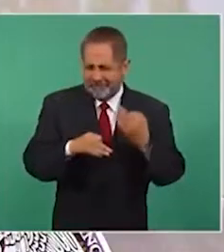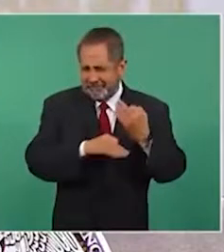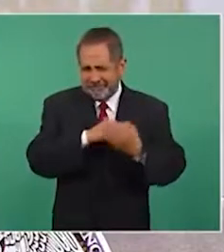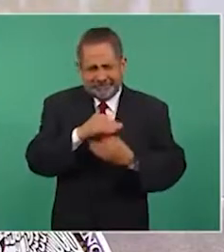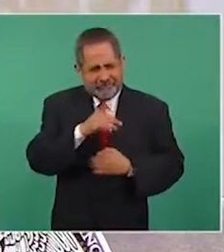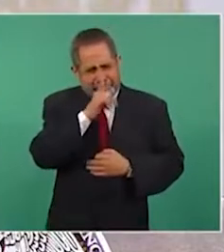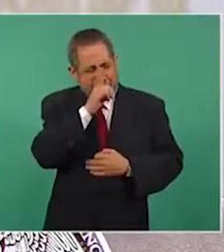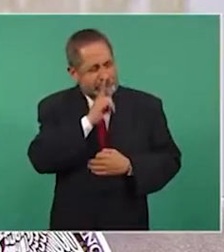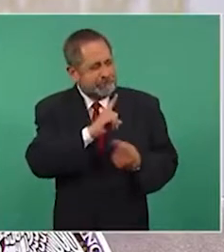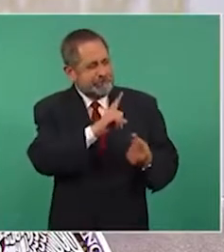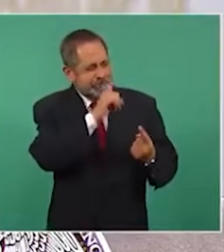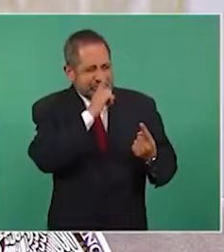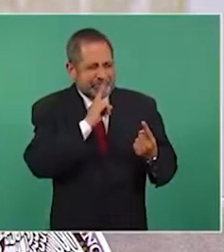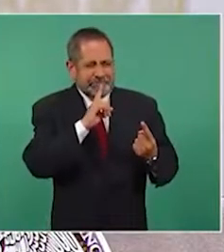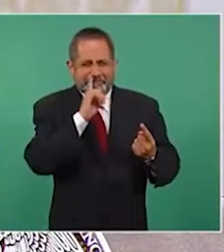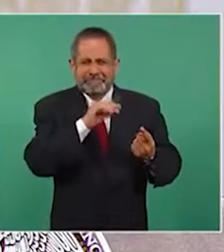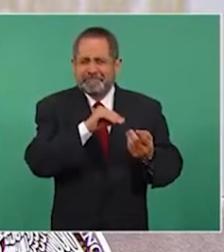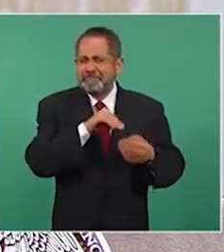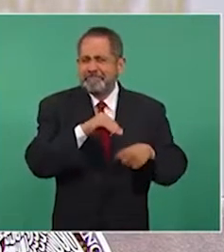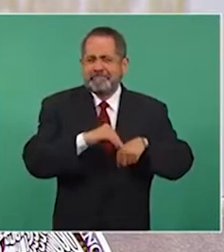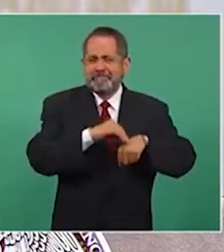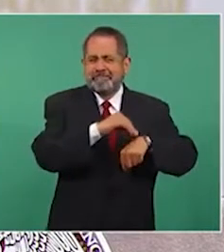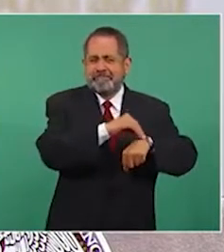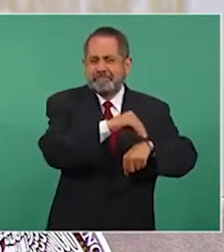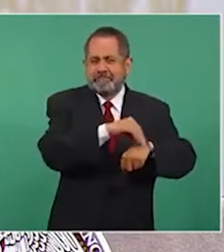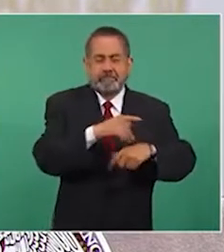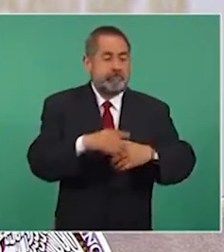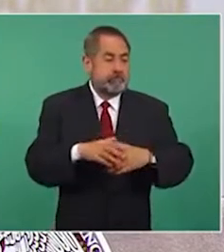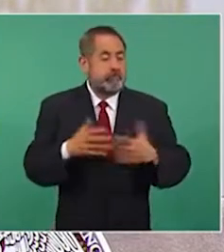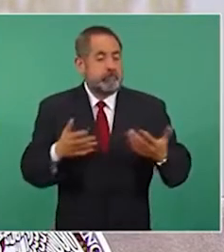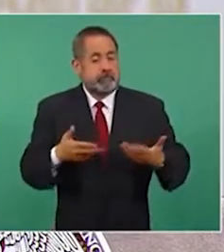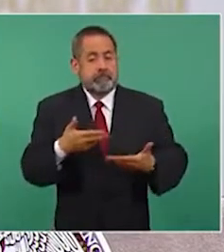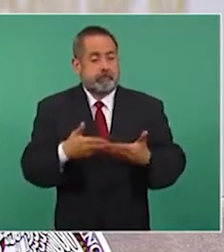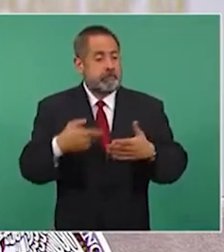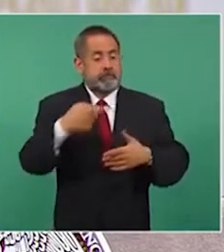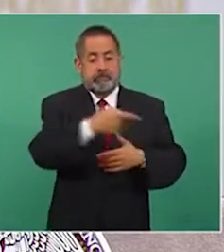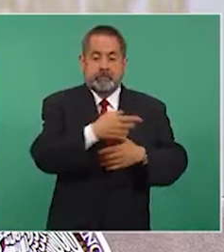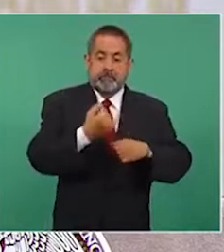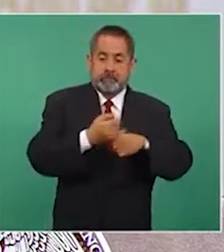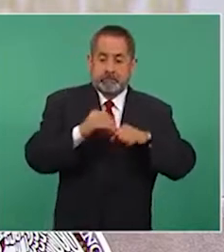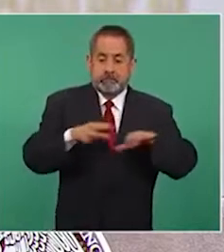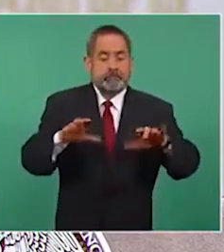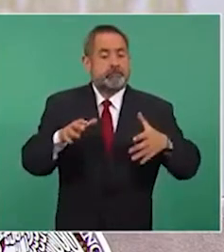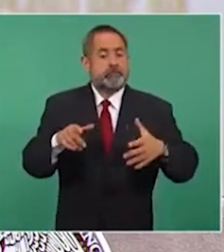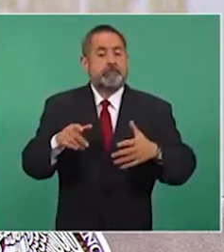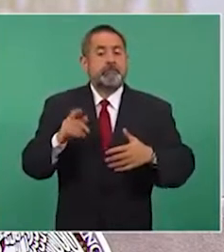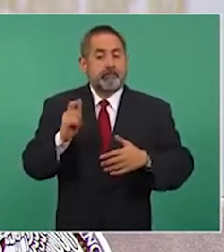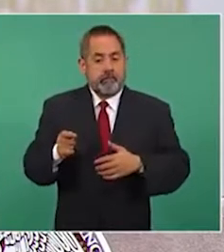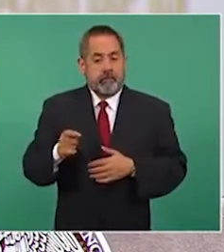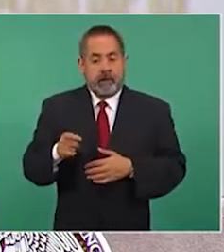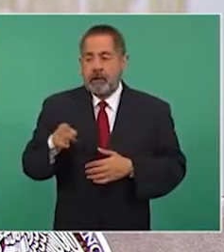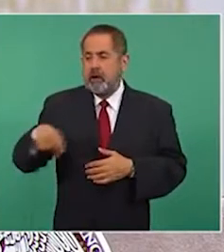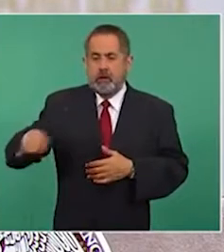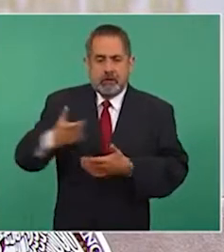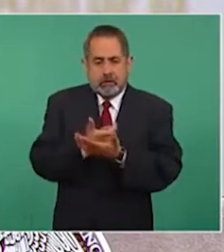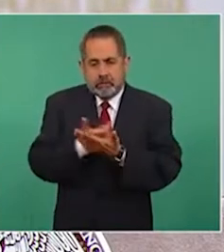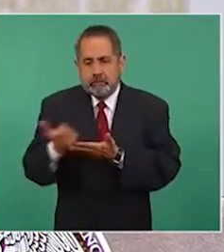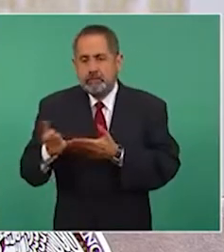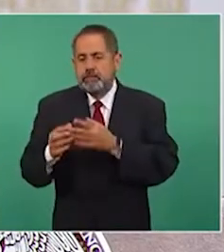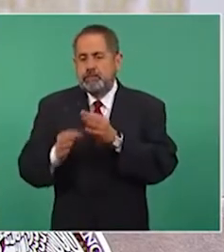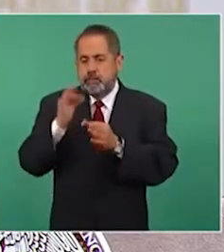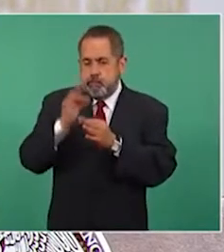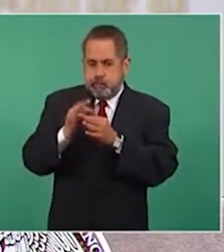mentira. Sobre la manifestación, la empresa Icaflor informó que la empresa cumplió con los sueldos y las